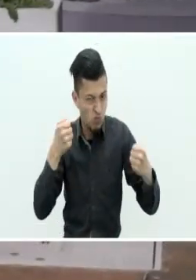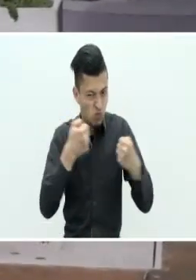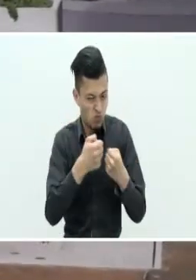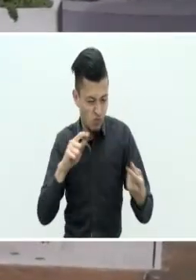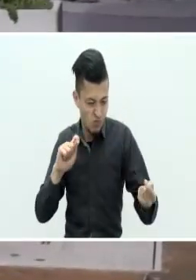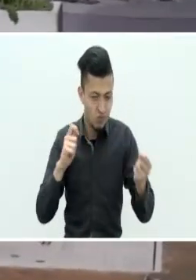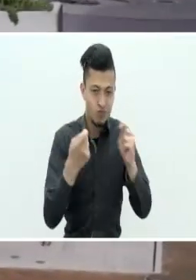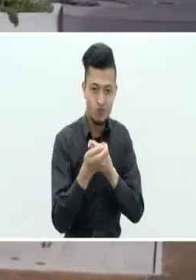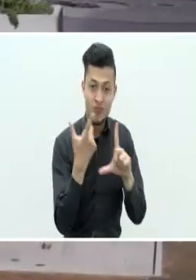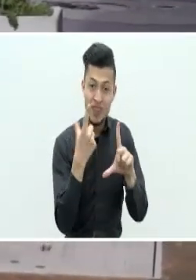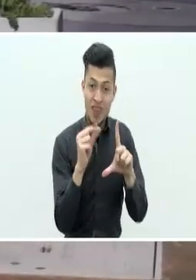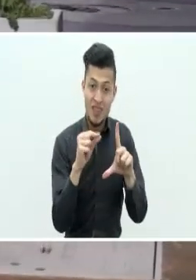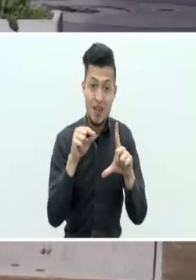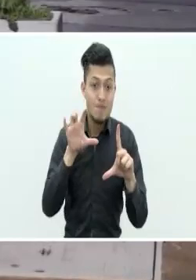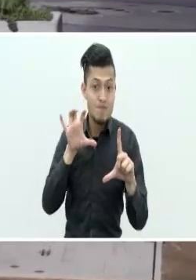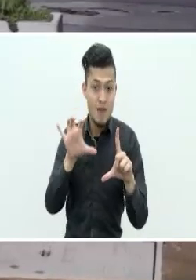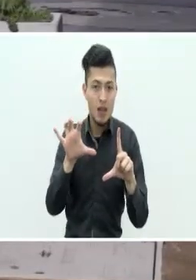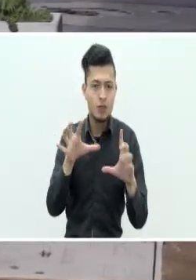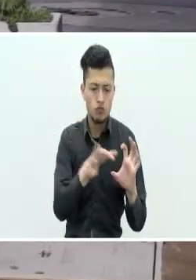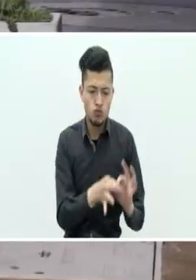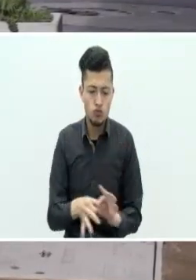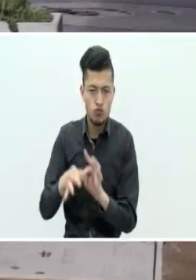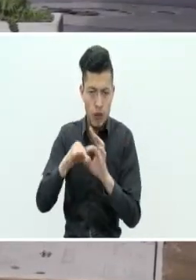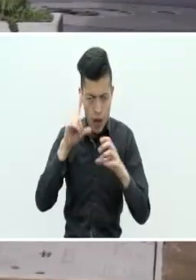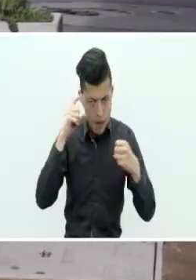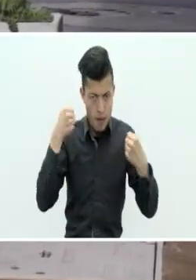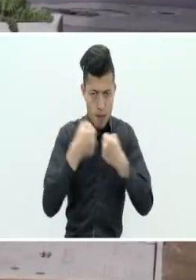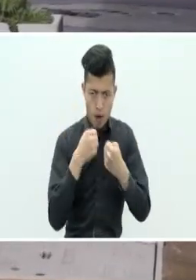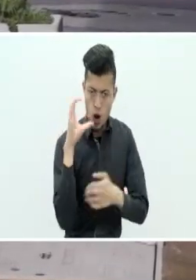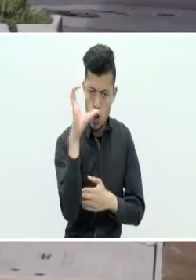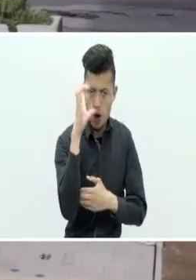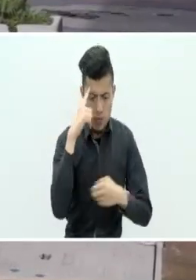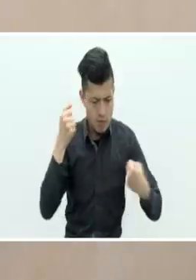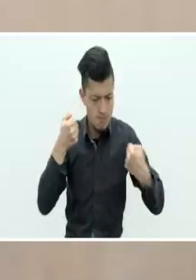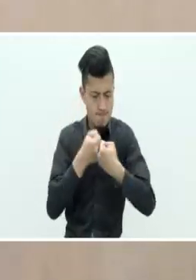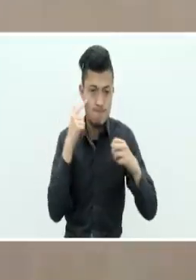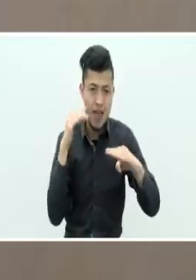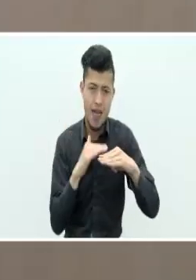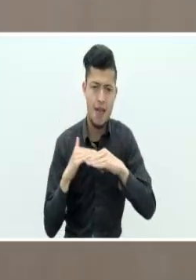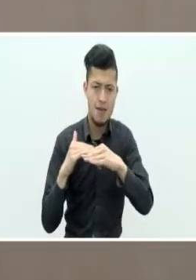digital del país alineada con el Pacto por Colombia, Pacto por la Equidad.